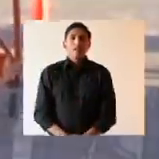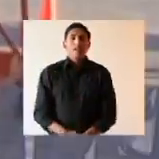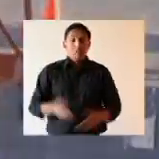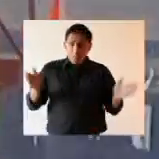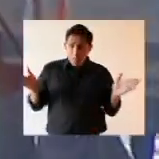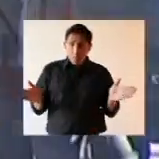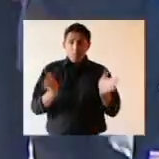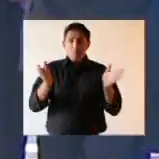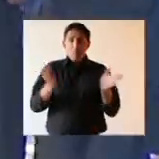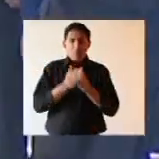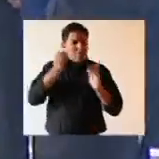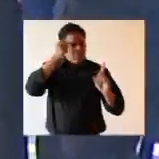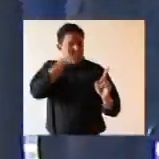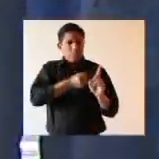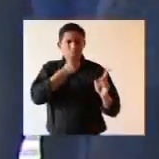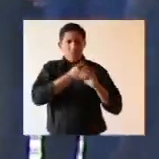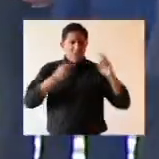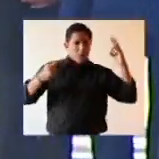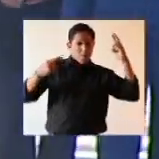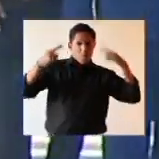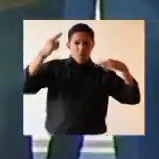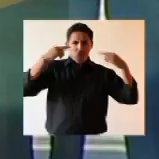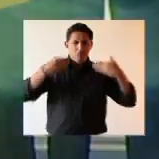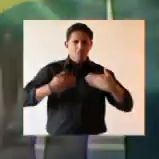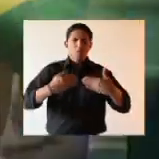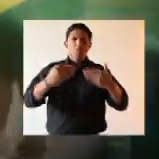Avanzamos en la lucha en esta revolución irreversible.